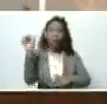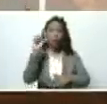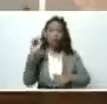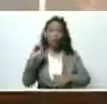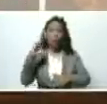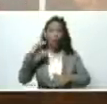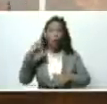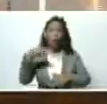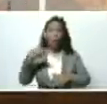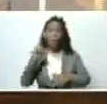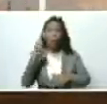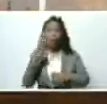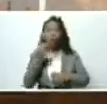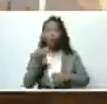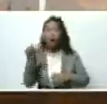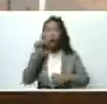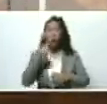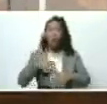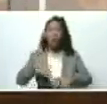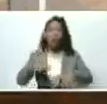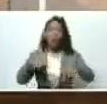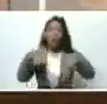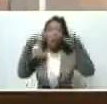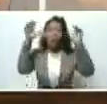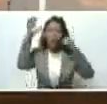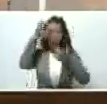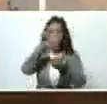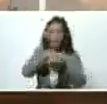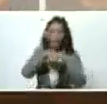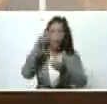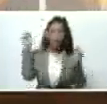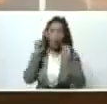recibiendo mucha agua desde el Estado Mérida.